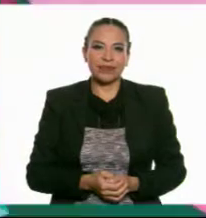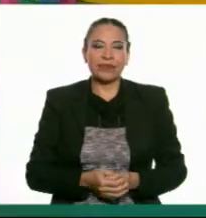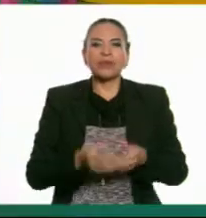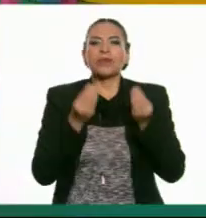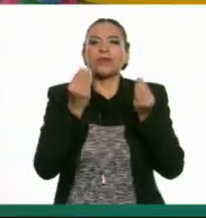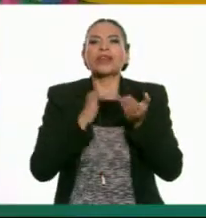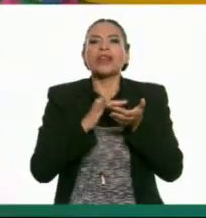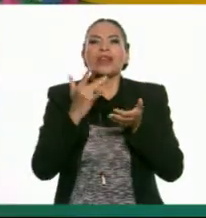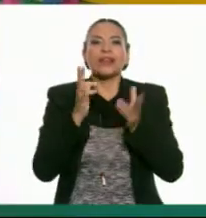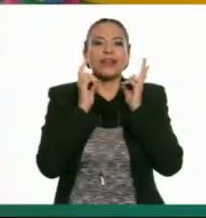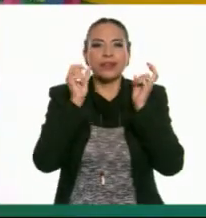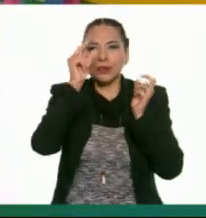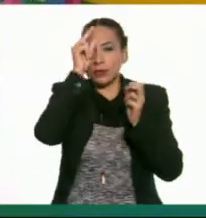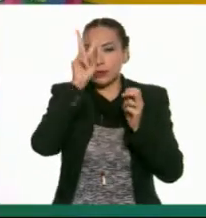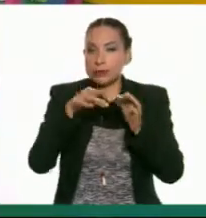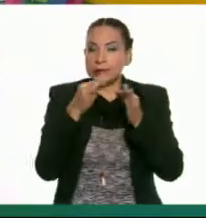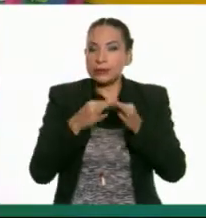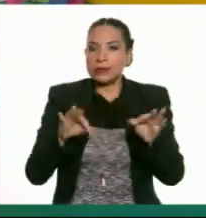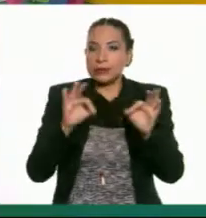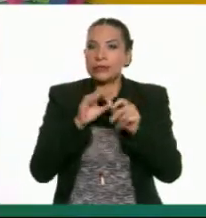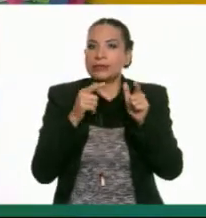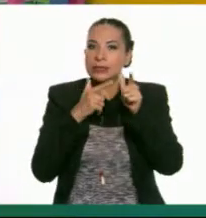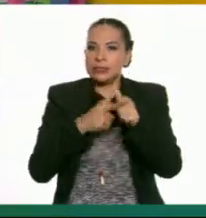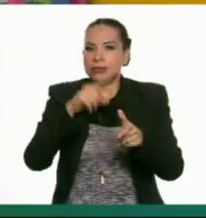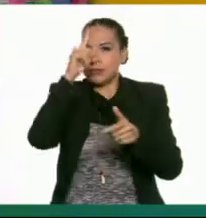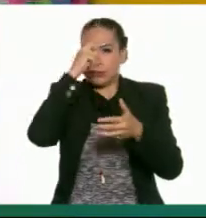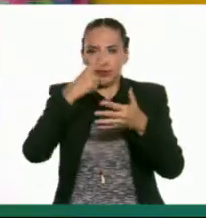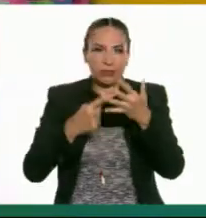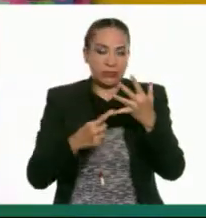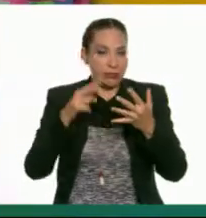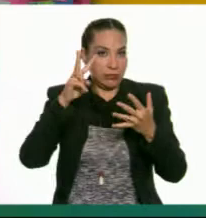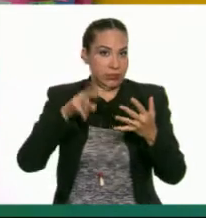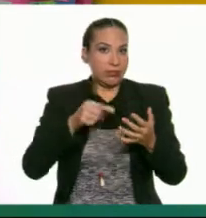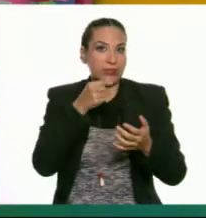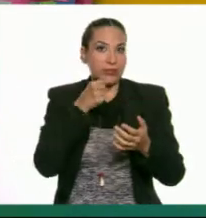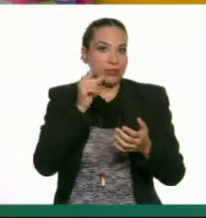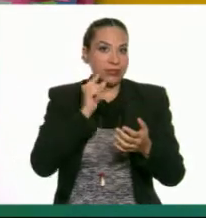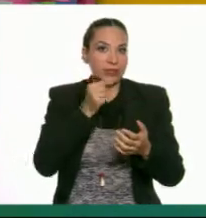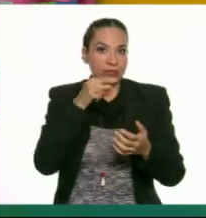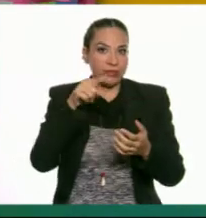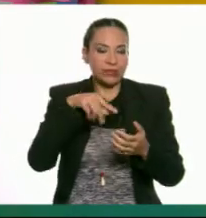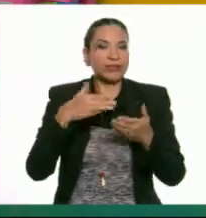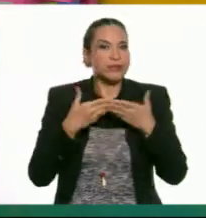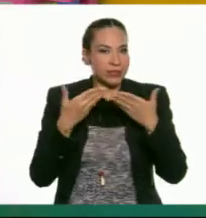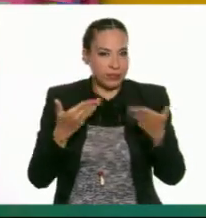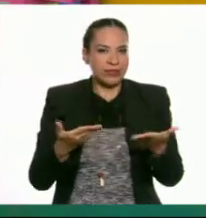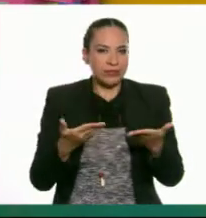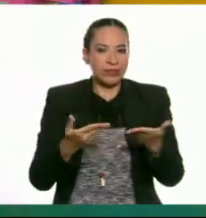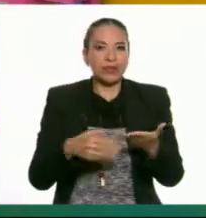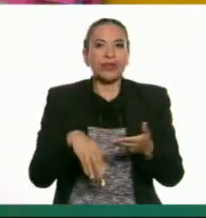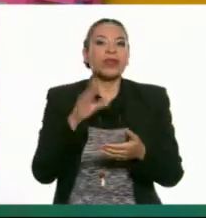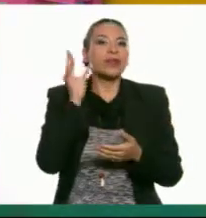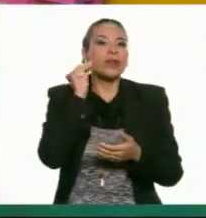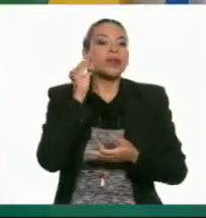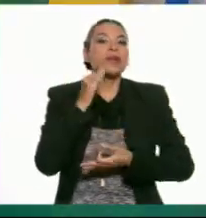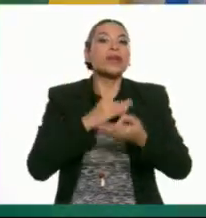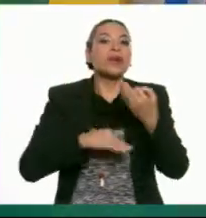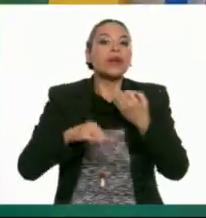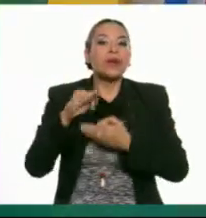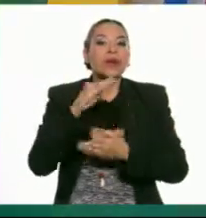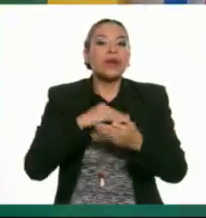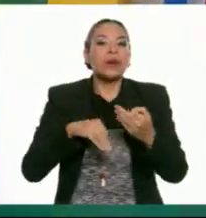Muchas gracias, ajolito. Qué importante es seguir estas recomendaciones, ¿verdad, niñas y niños? ¡Sí! Ahora sí, ¡escuchen todos!